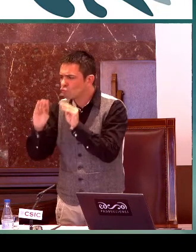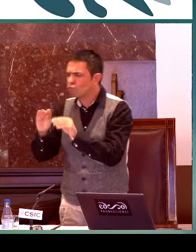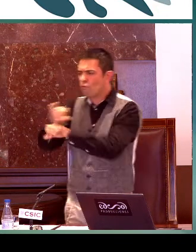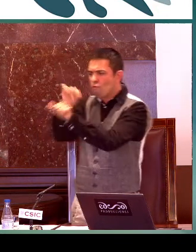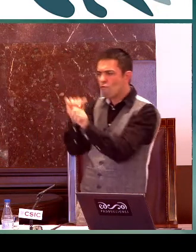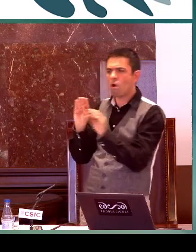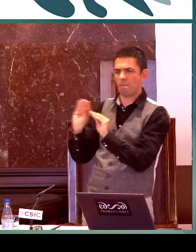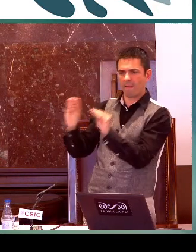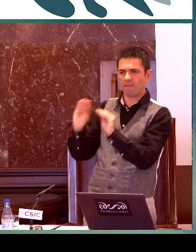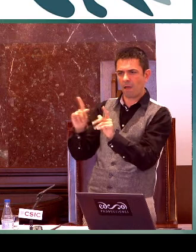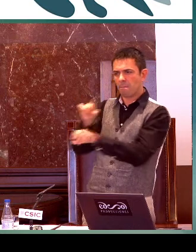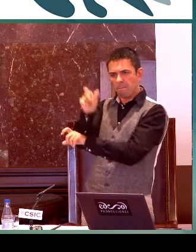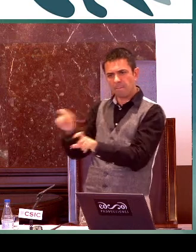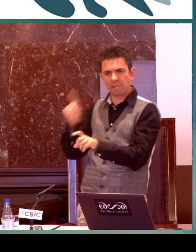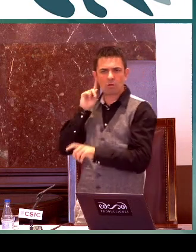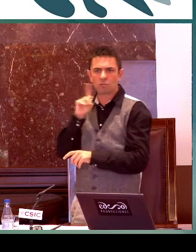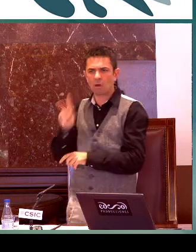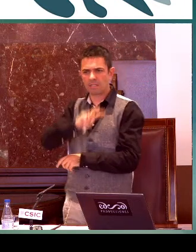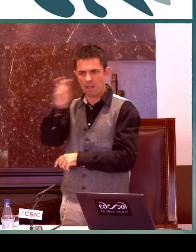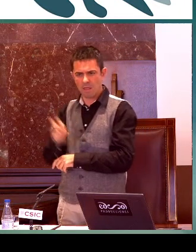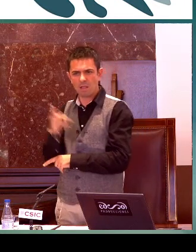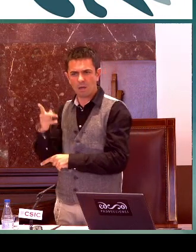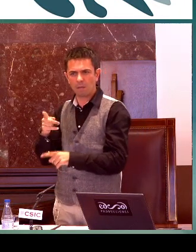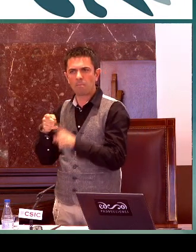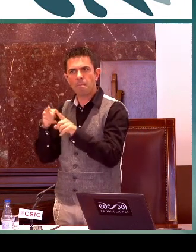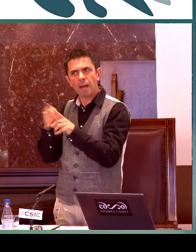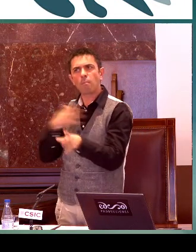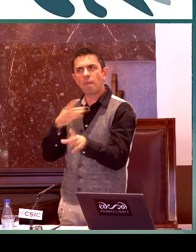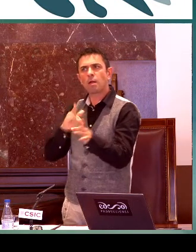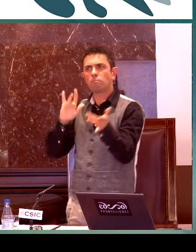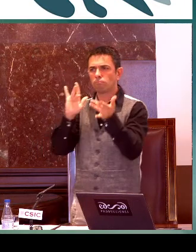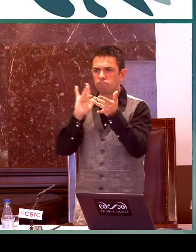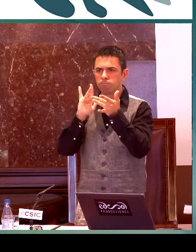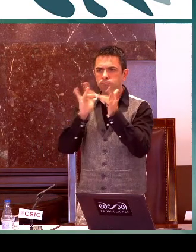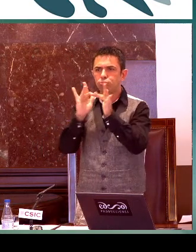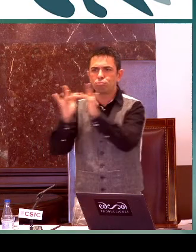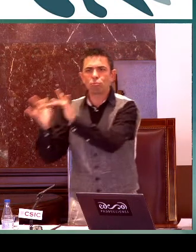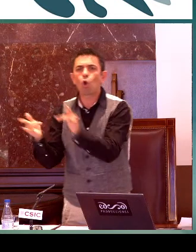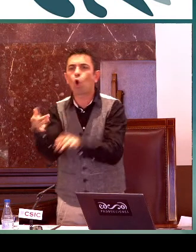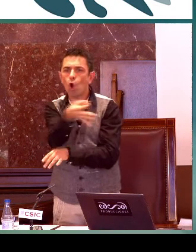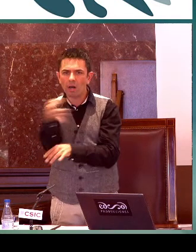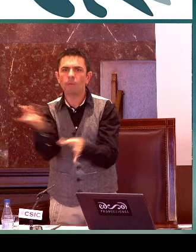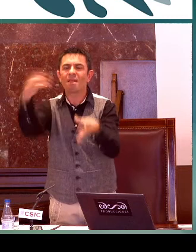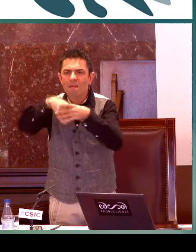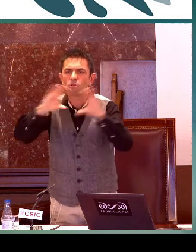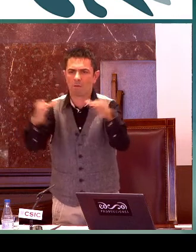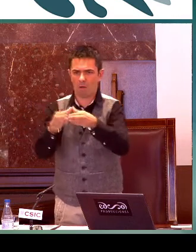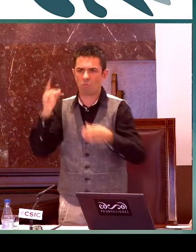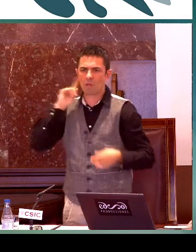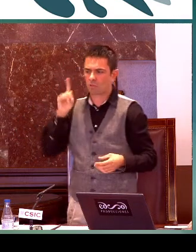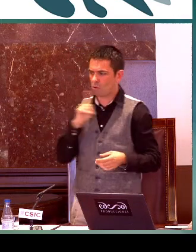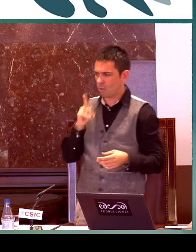es la lengua de signos y su forma de diferentes personas, cómo utilizan y cómo interactuar